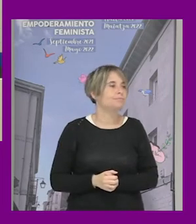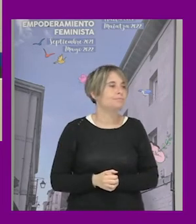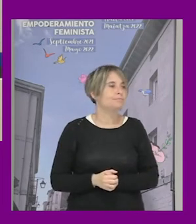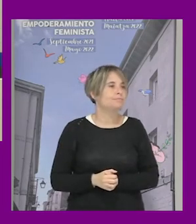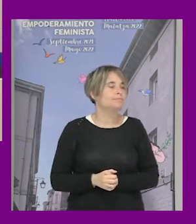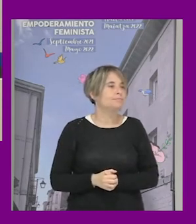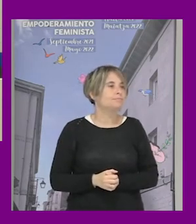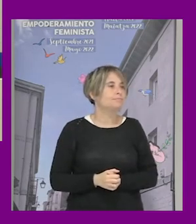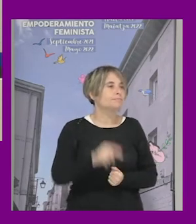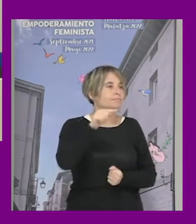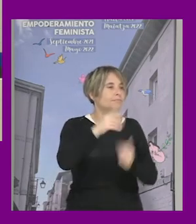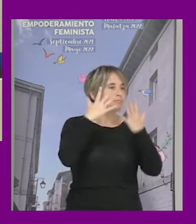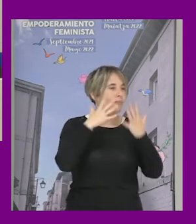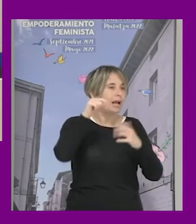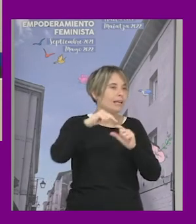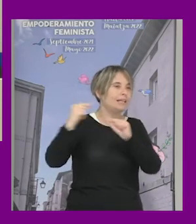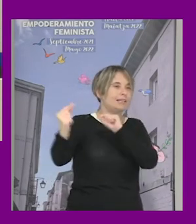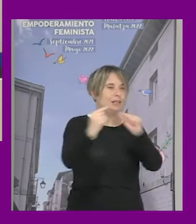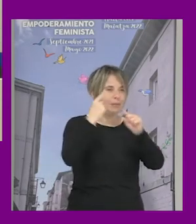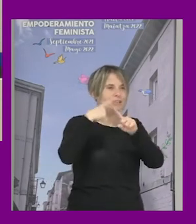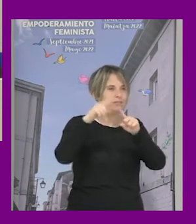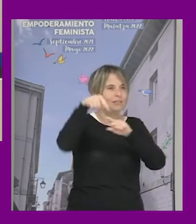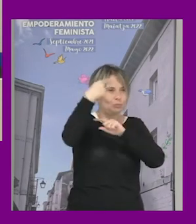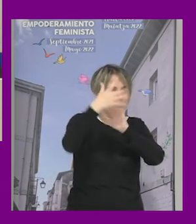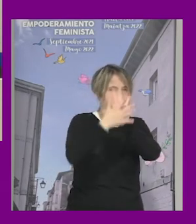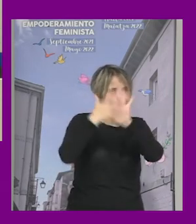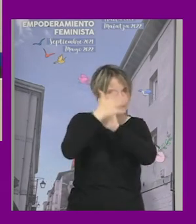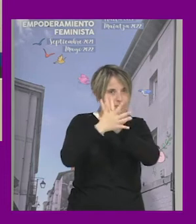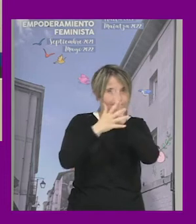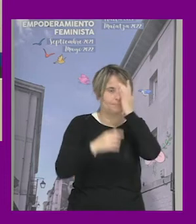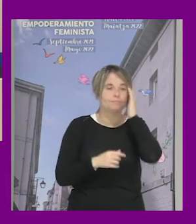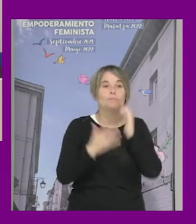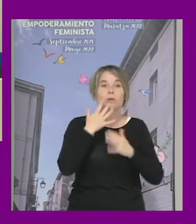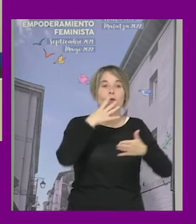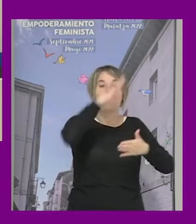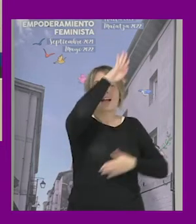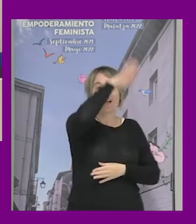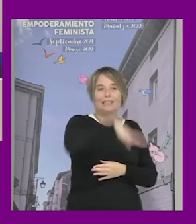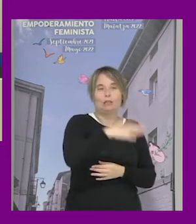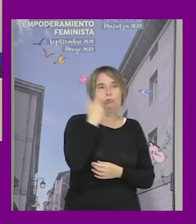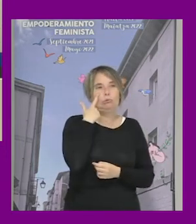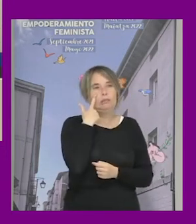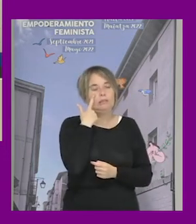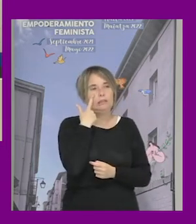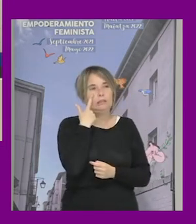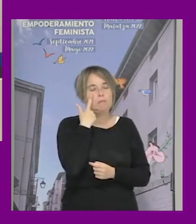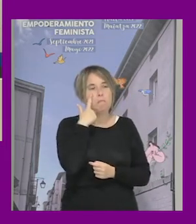creo que aquí estáis en otro punto del debate pues si queréis lo hablamos pero ahí en Cataluña está costando mucho como